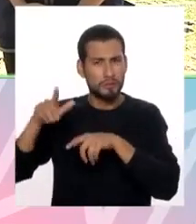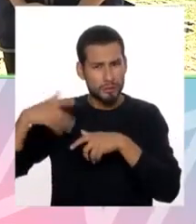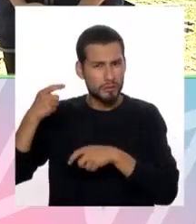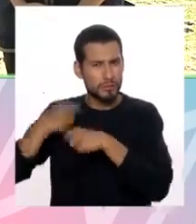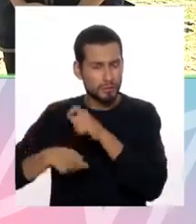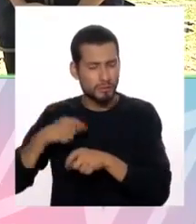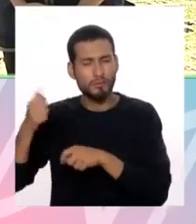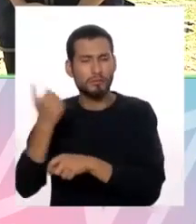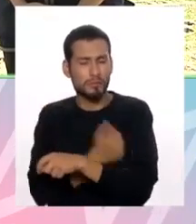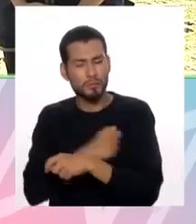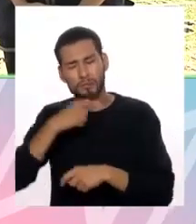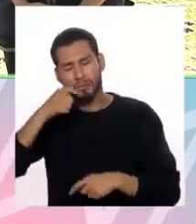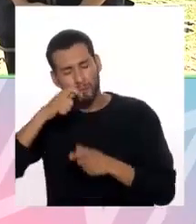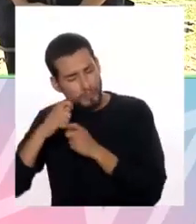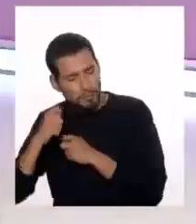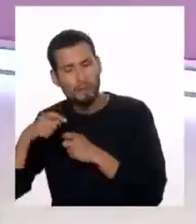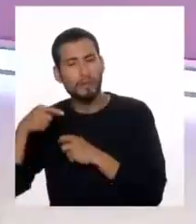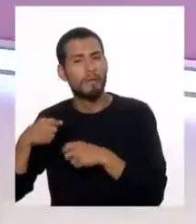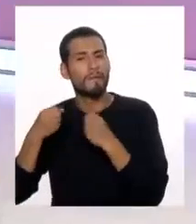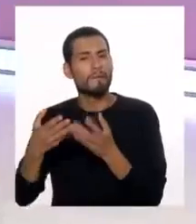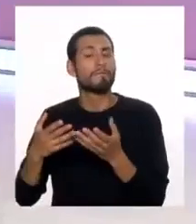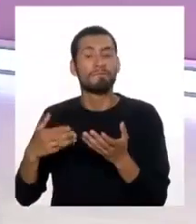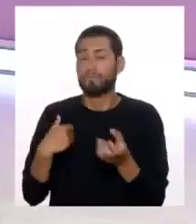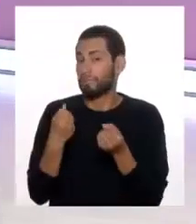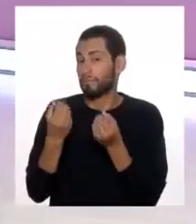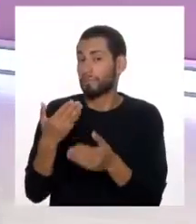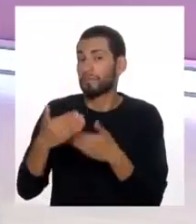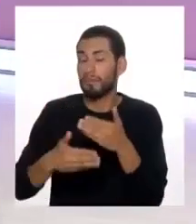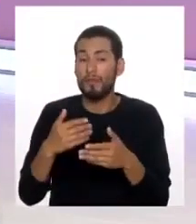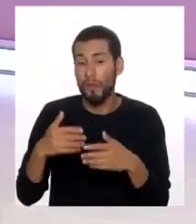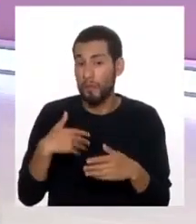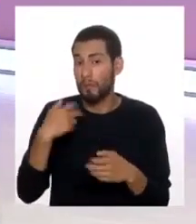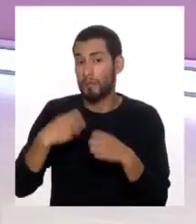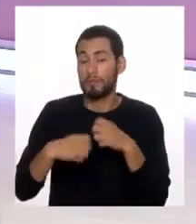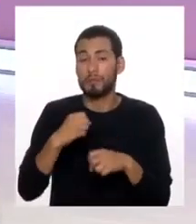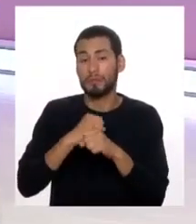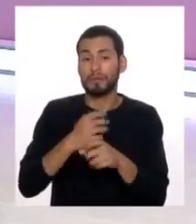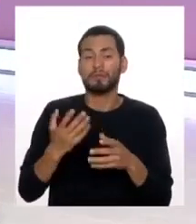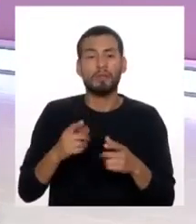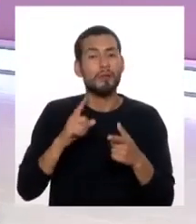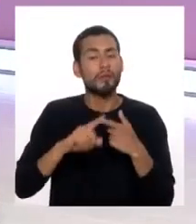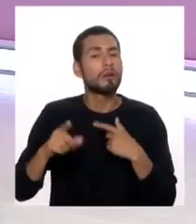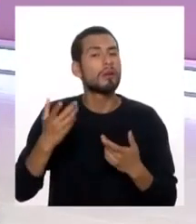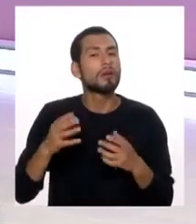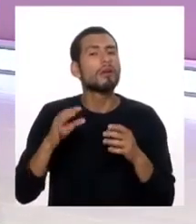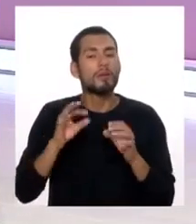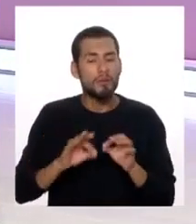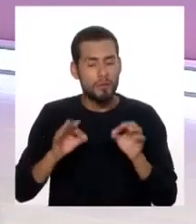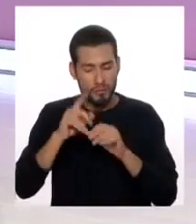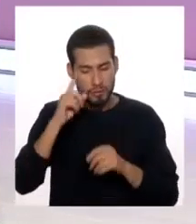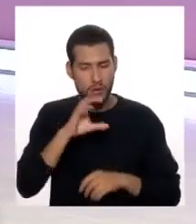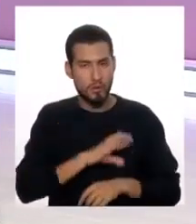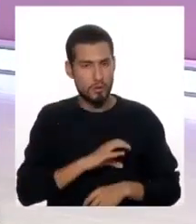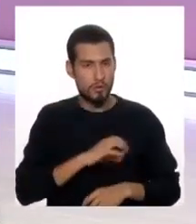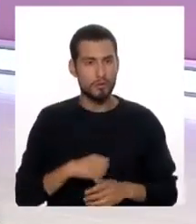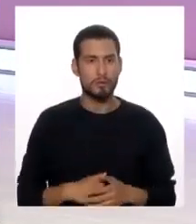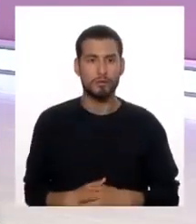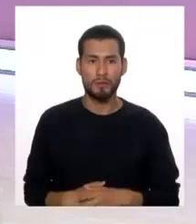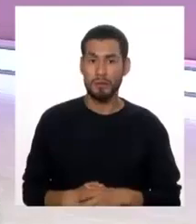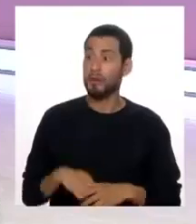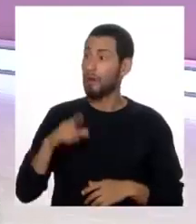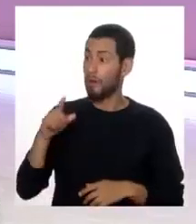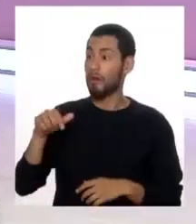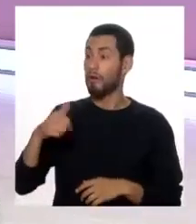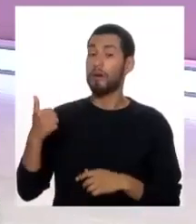adicciones, comportamientos que derivan a veces en cosas de seguridad, pero todo comienza con el cambio del comportamiento. Ya tenemos una opción